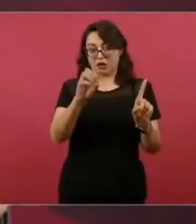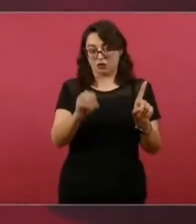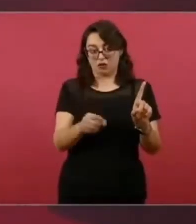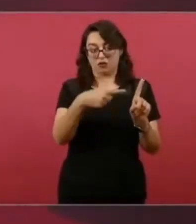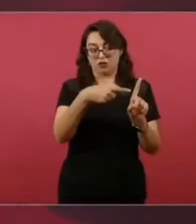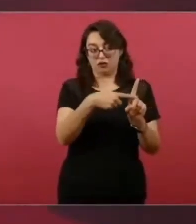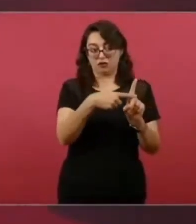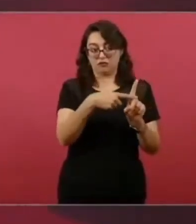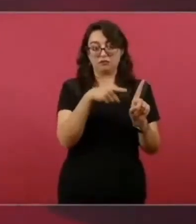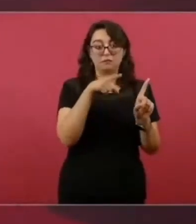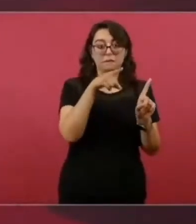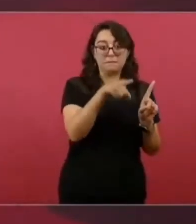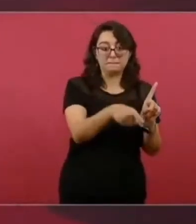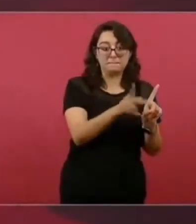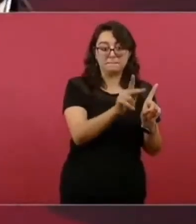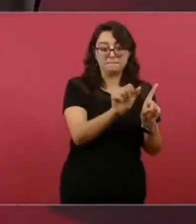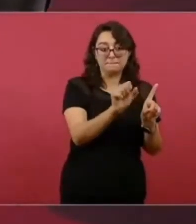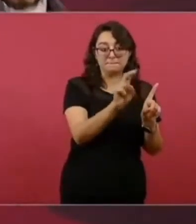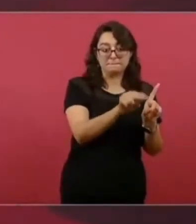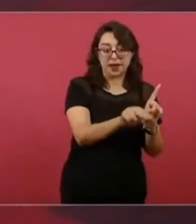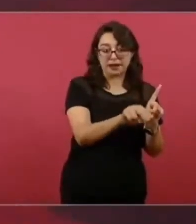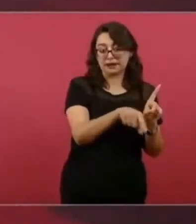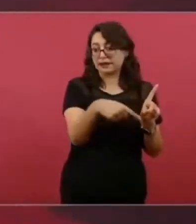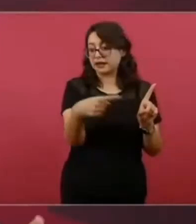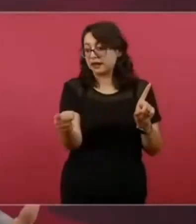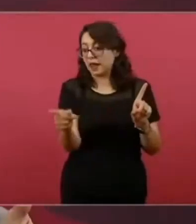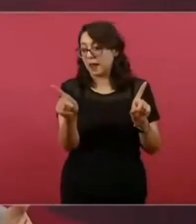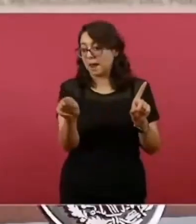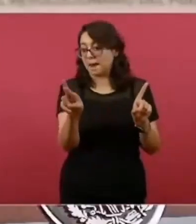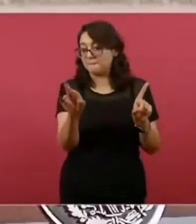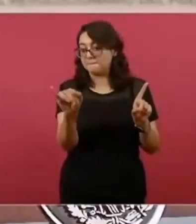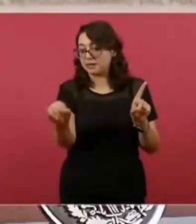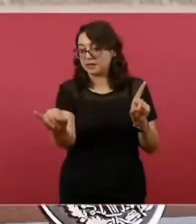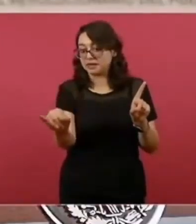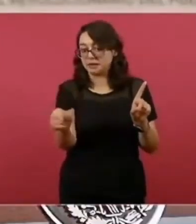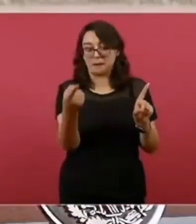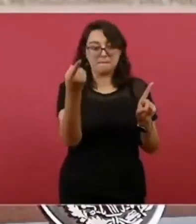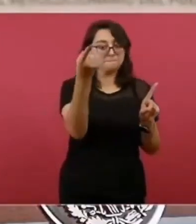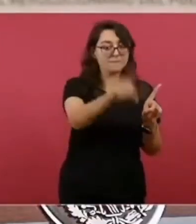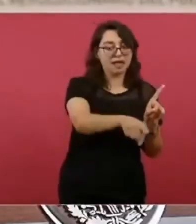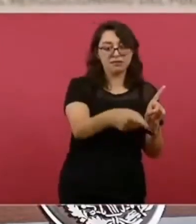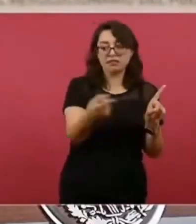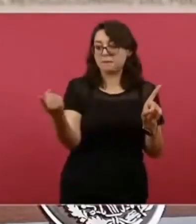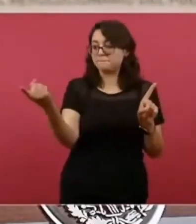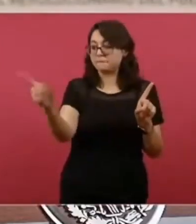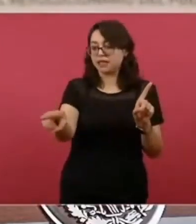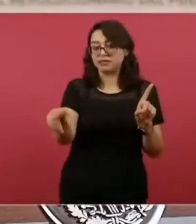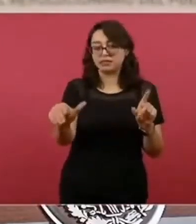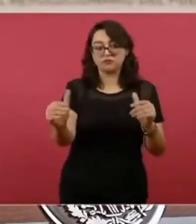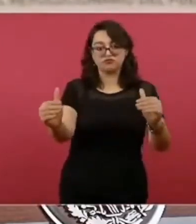lamentable, o sea, sometieron a los dos partidos.